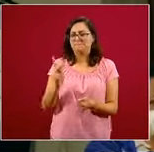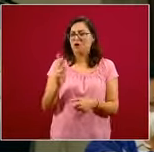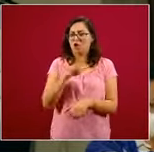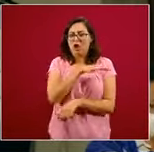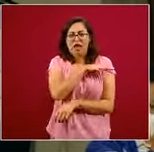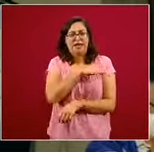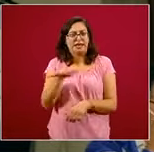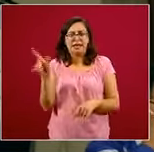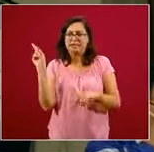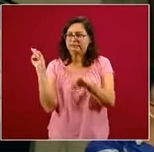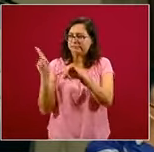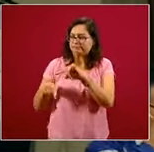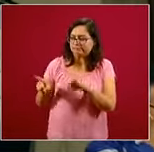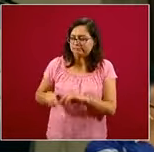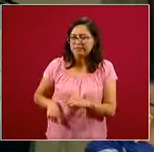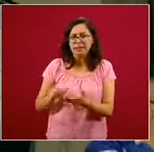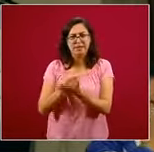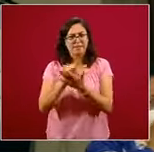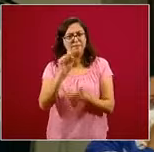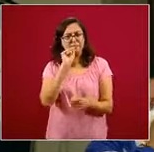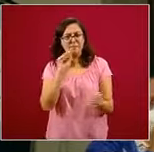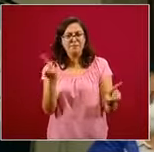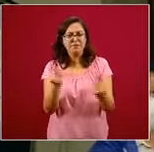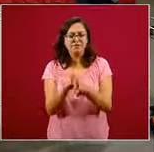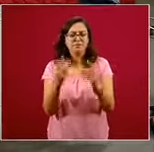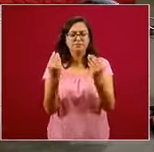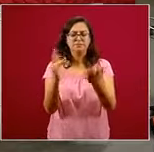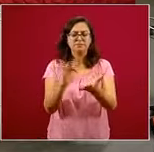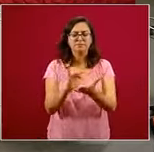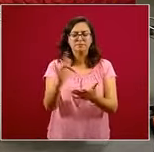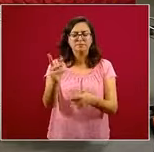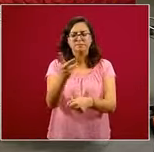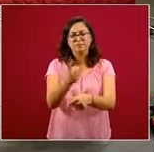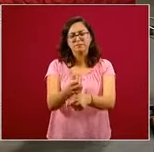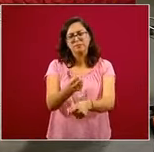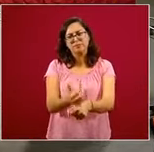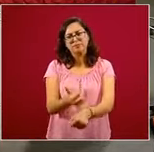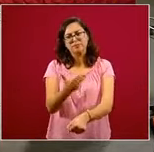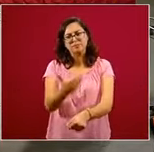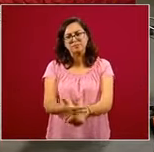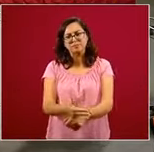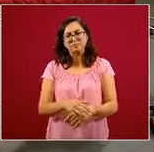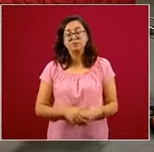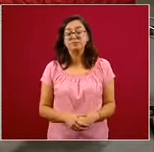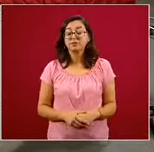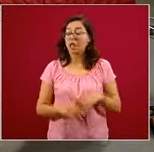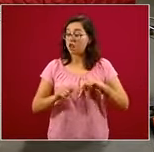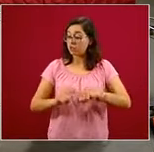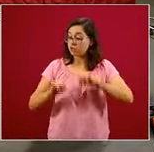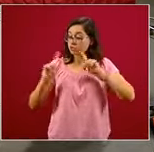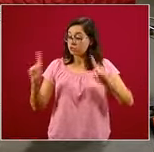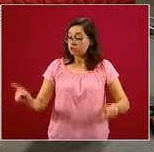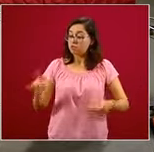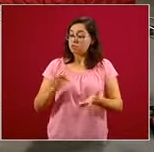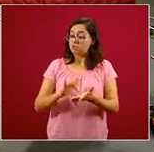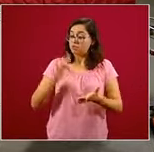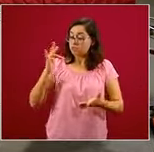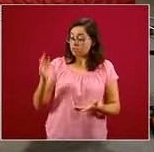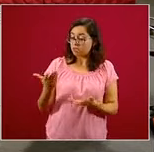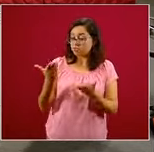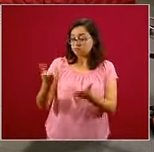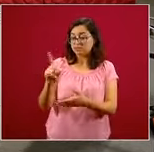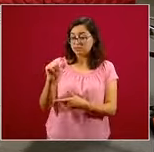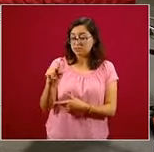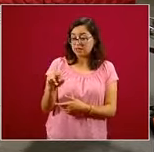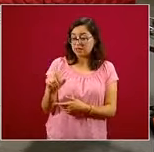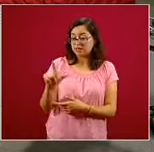general, si también se tocará este tema. Muchas gracias, secretario. Al contrario, muchas gracias Daniel Blancas de Crónica por sus